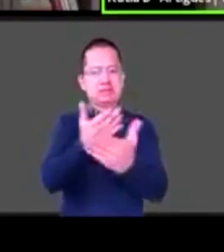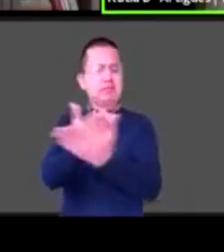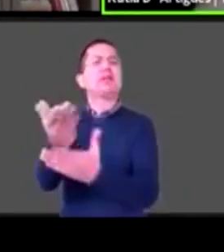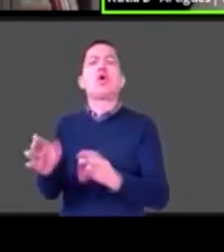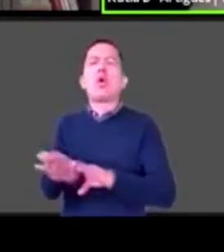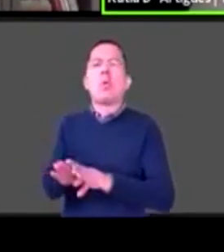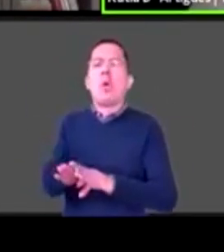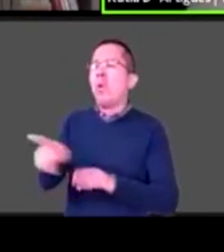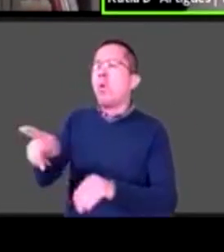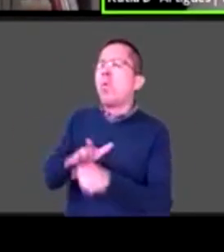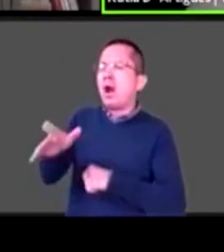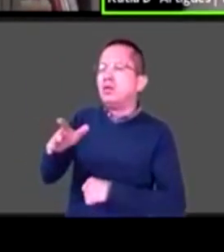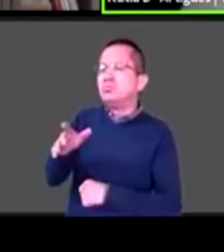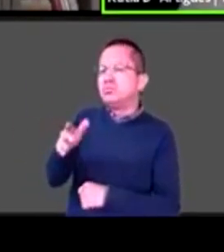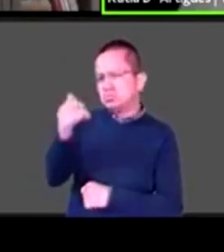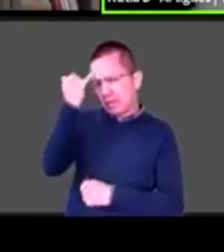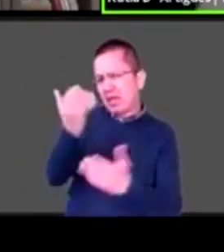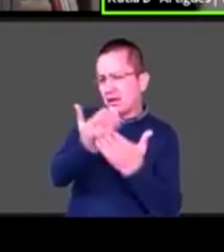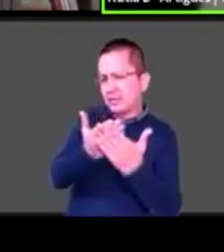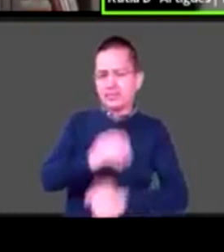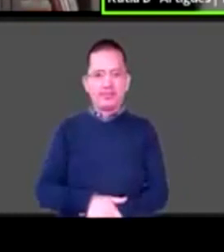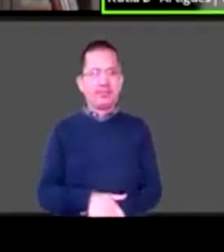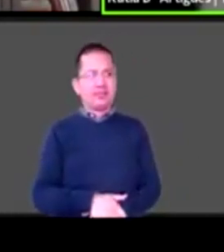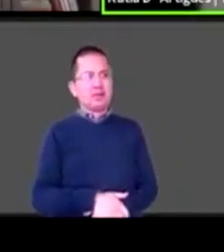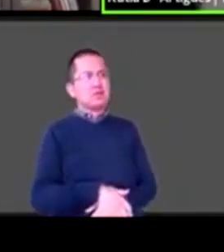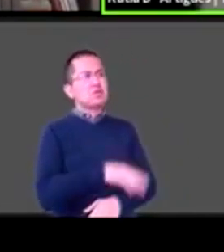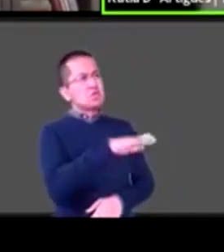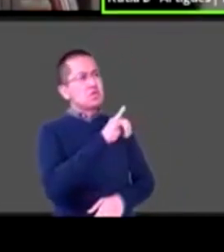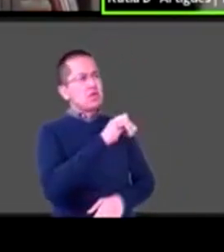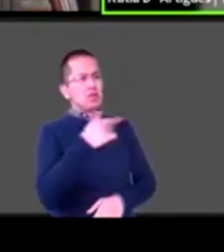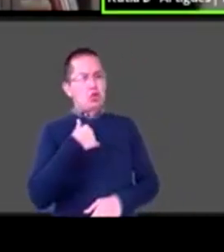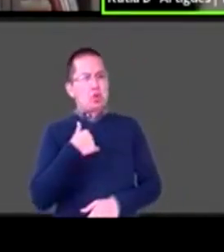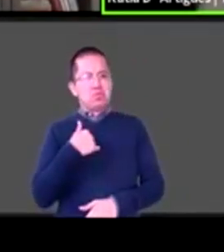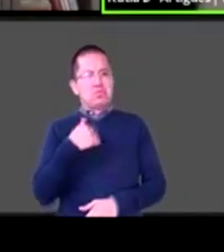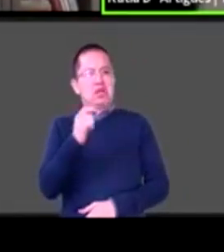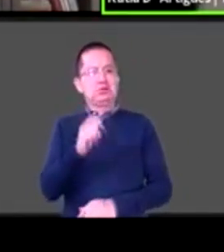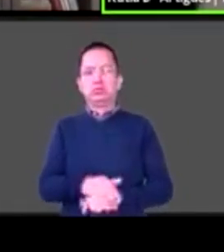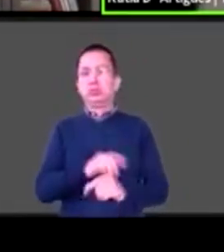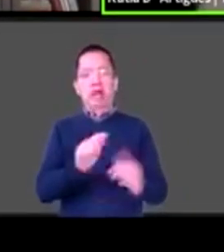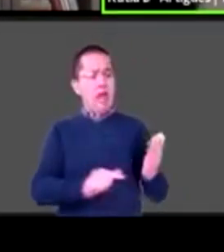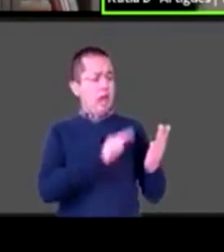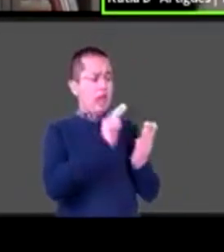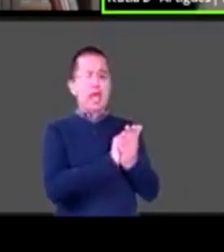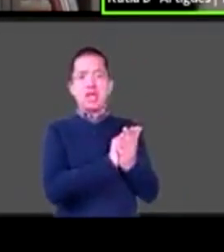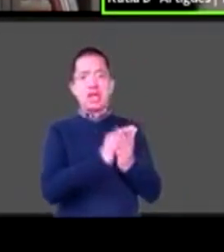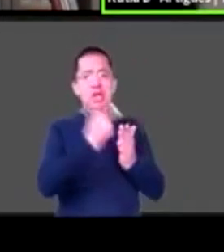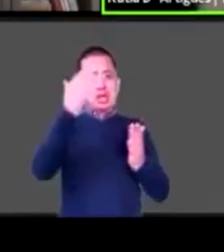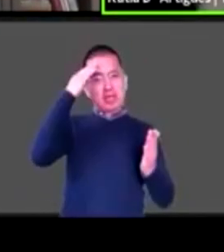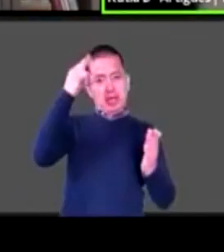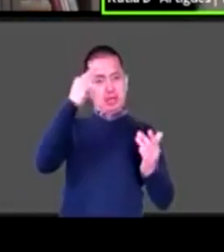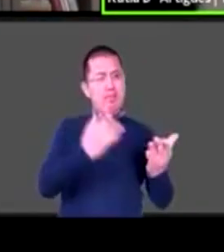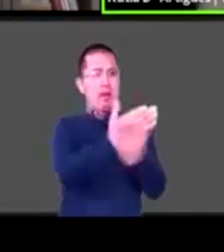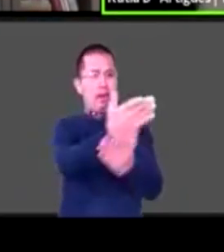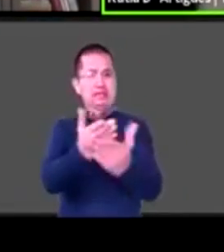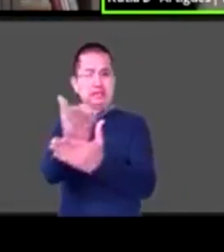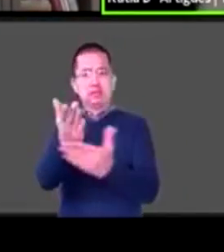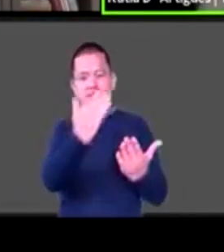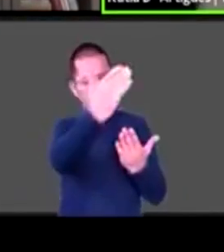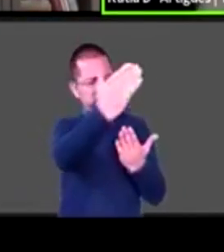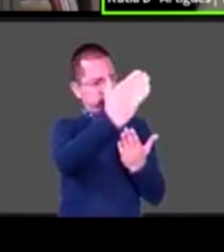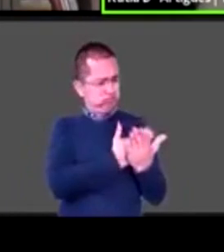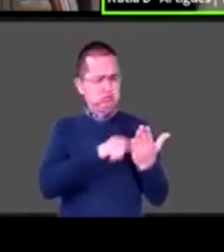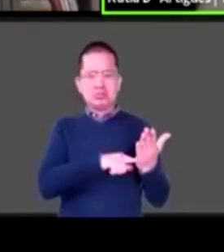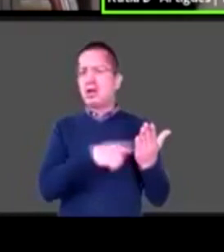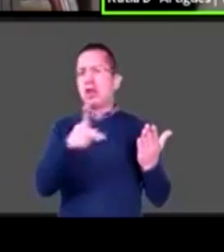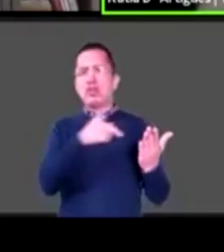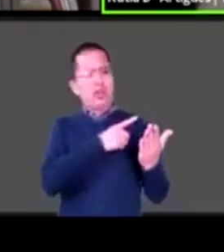¿no? O sea, obligar, aunque sea con una fecha de 20 años después, porque no se puede hacer más rápido el dinero que implica,